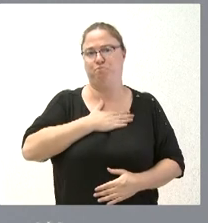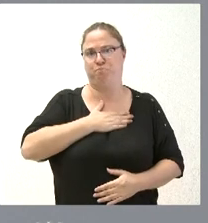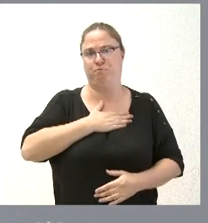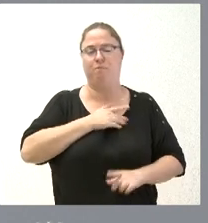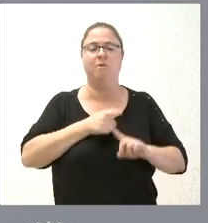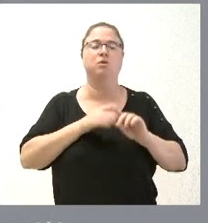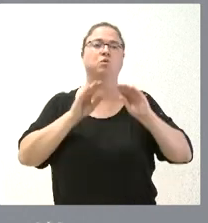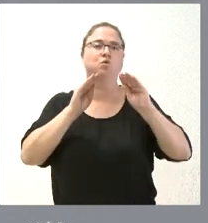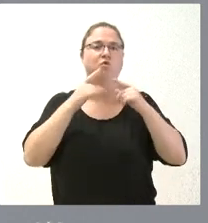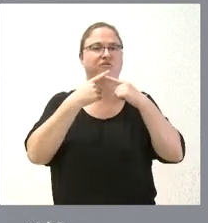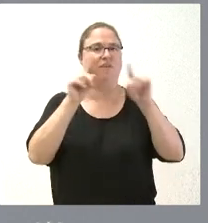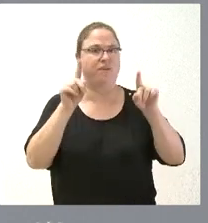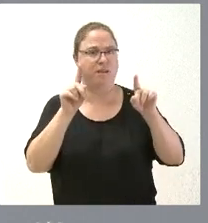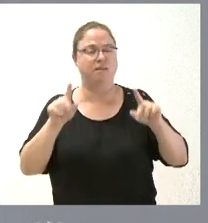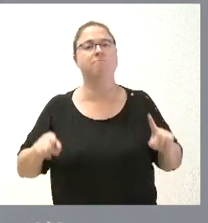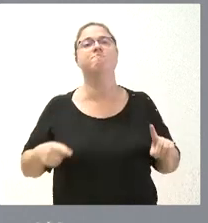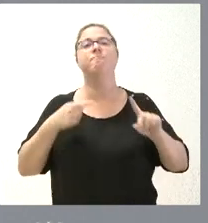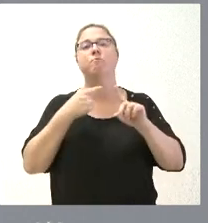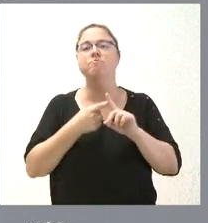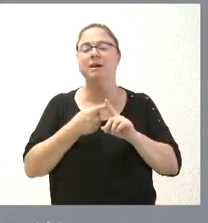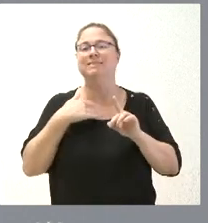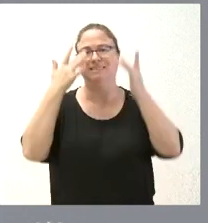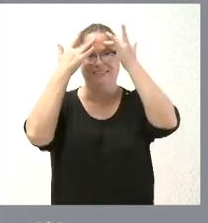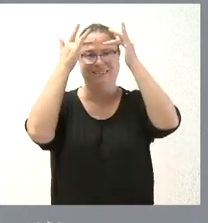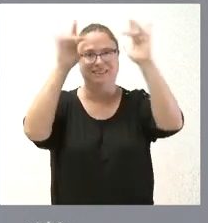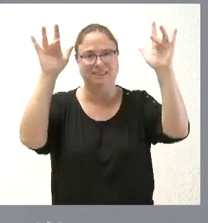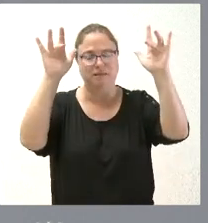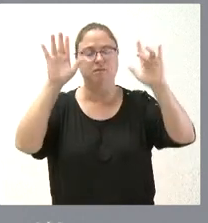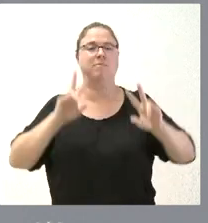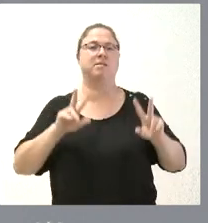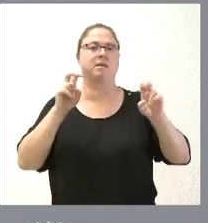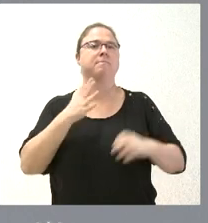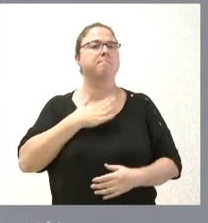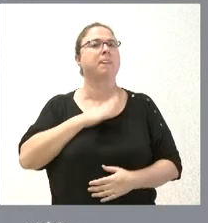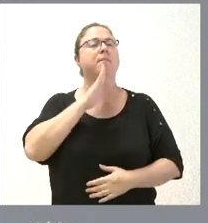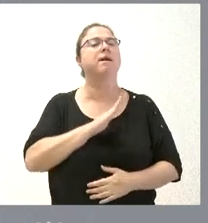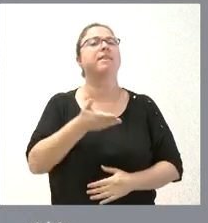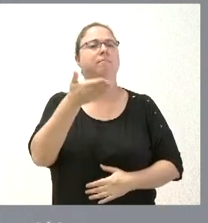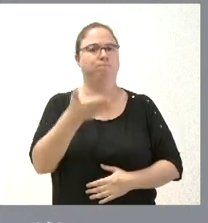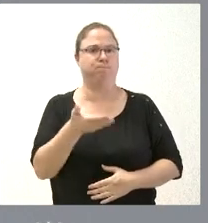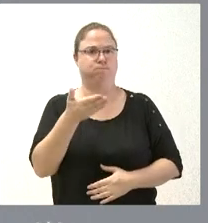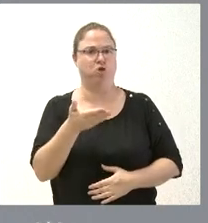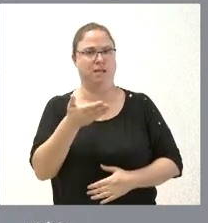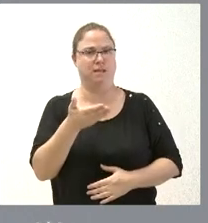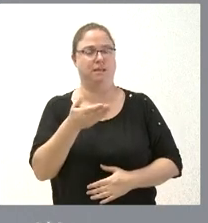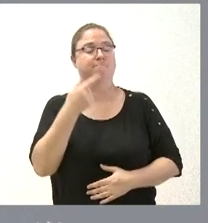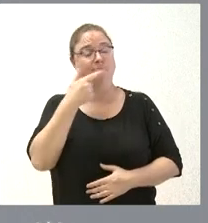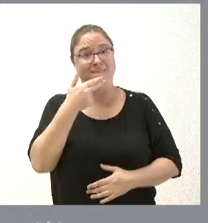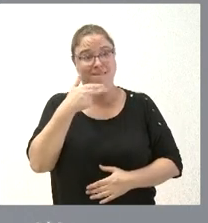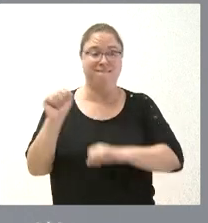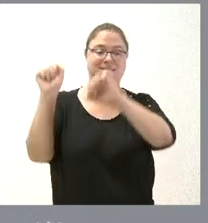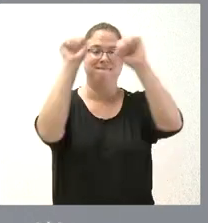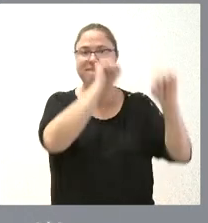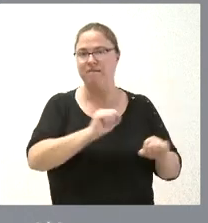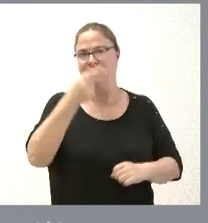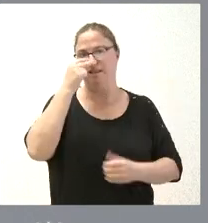posición diferente a esta y ha sido sensible a esta realidad. Nos parece muy importante que defendamos los intereses de Castilla y León